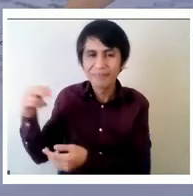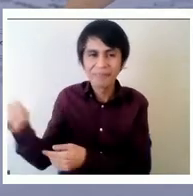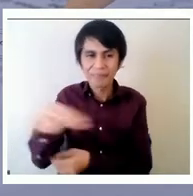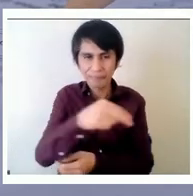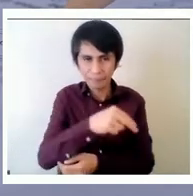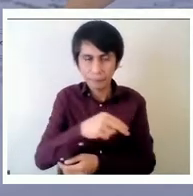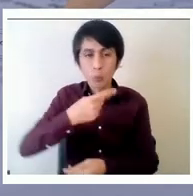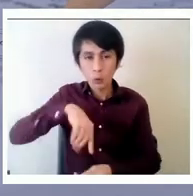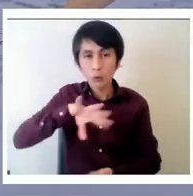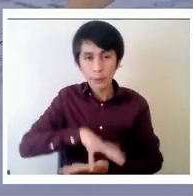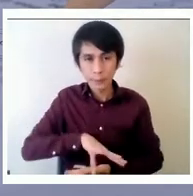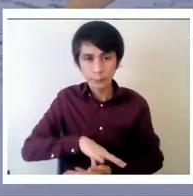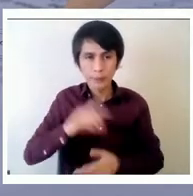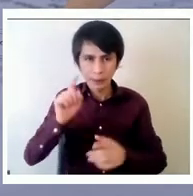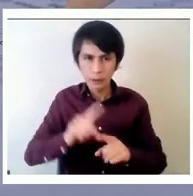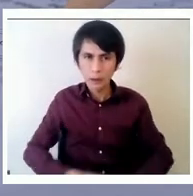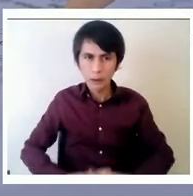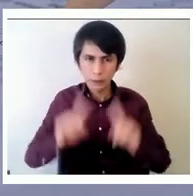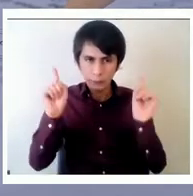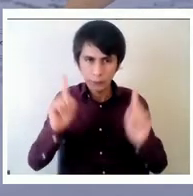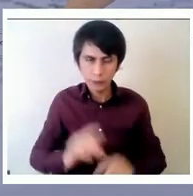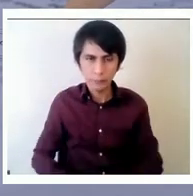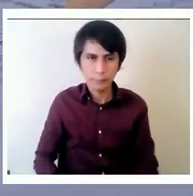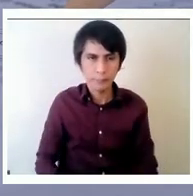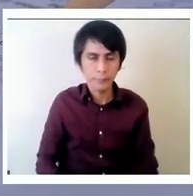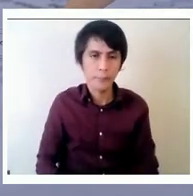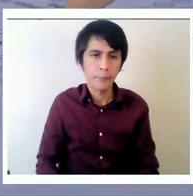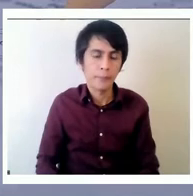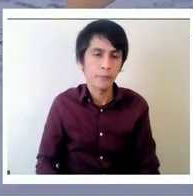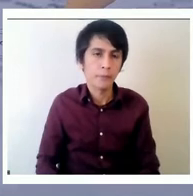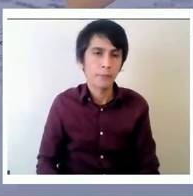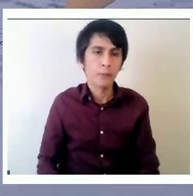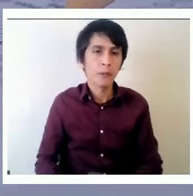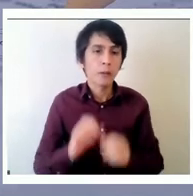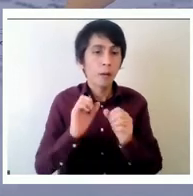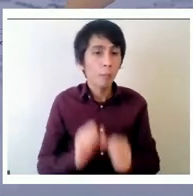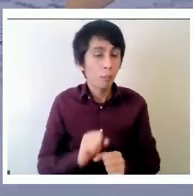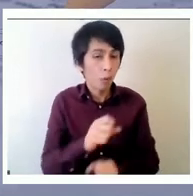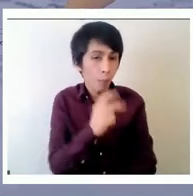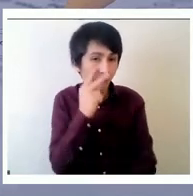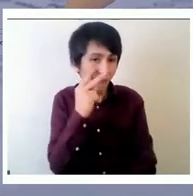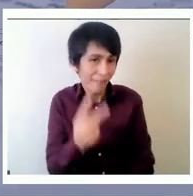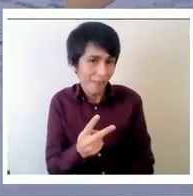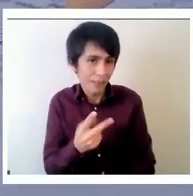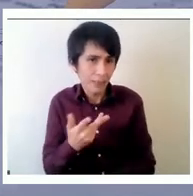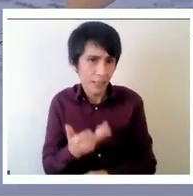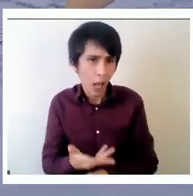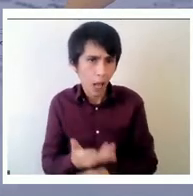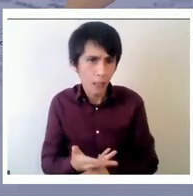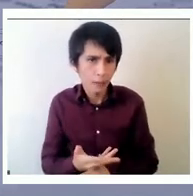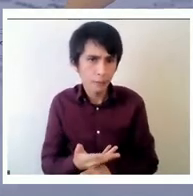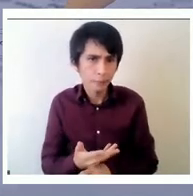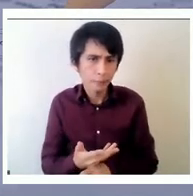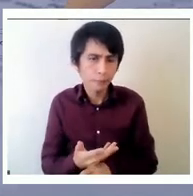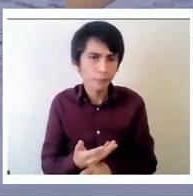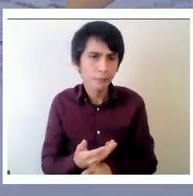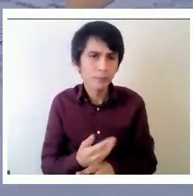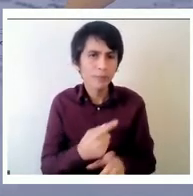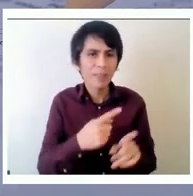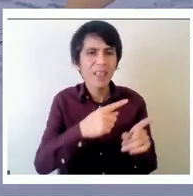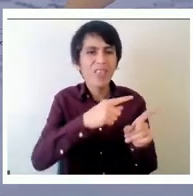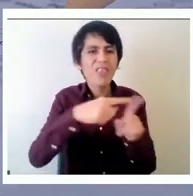distinto lo que podemos ver es que hay distintos tipos de